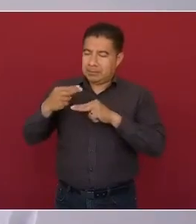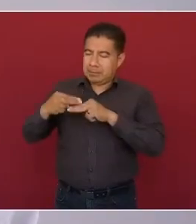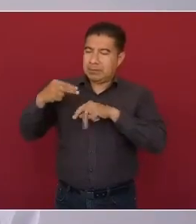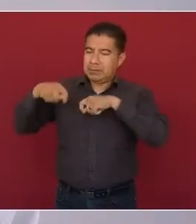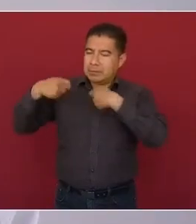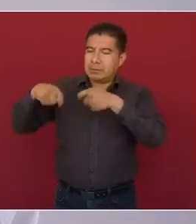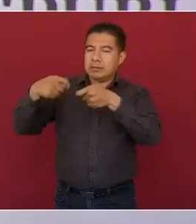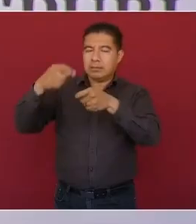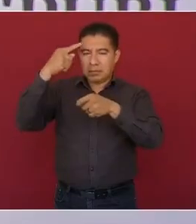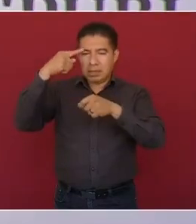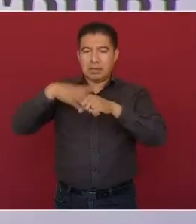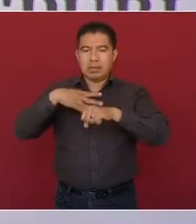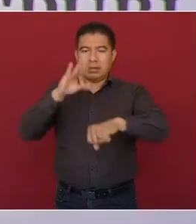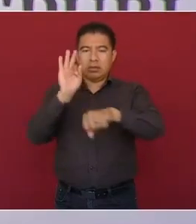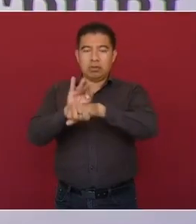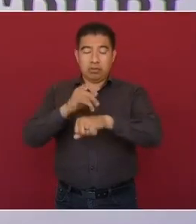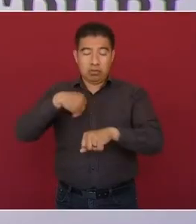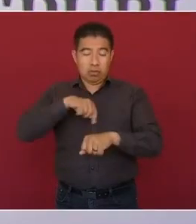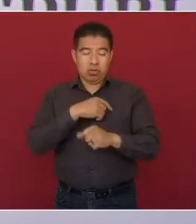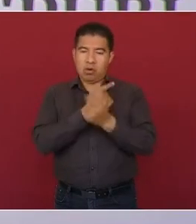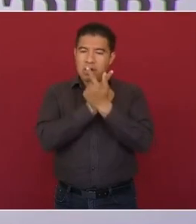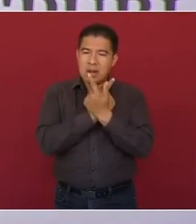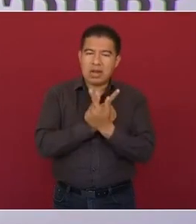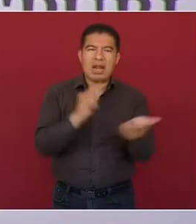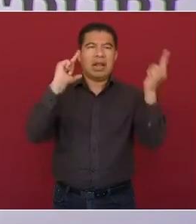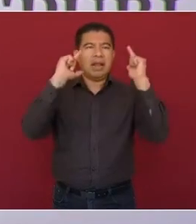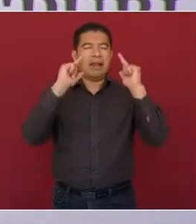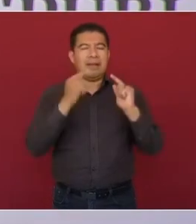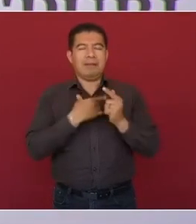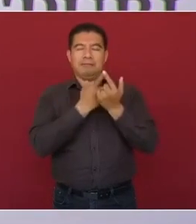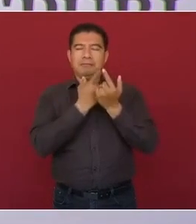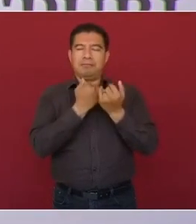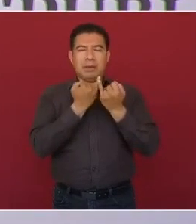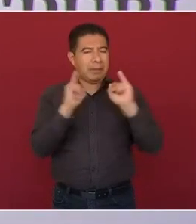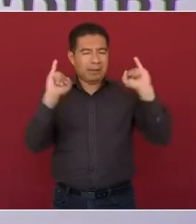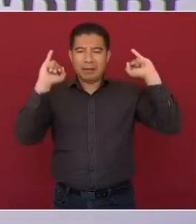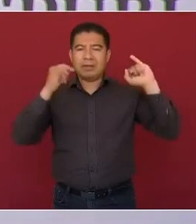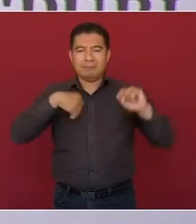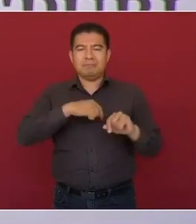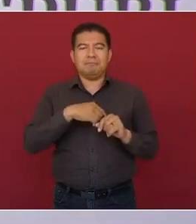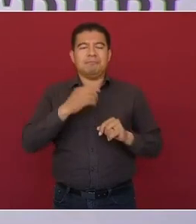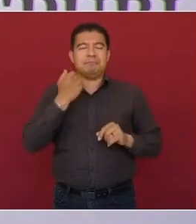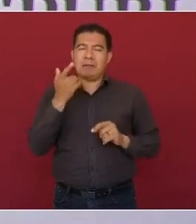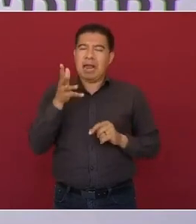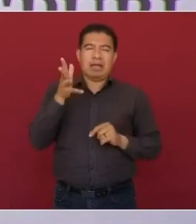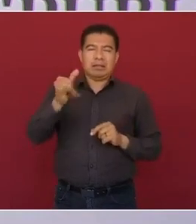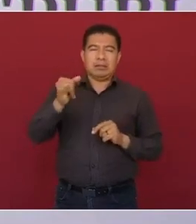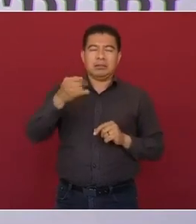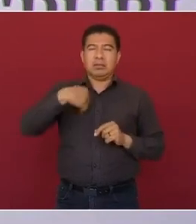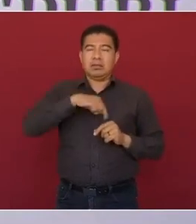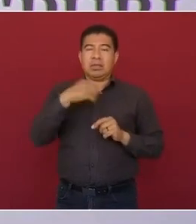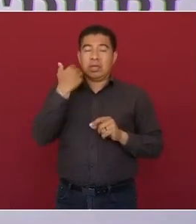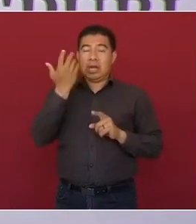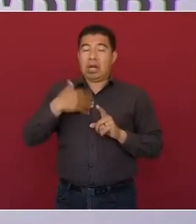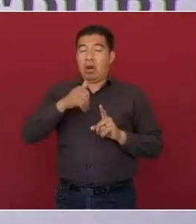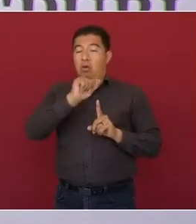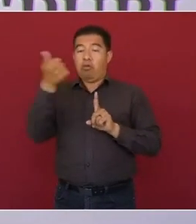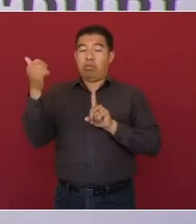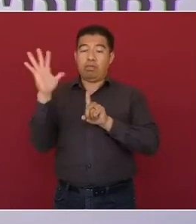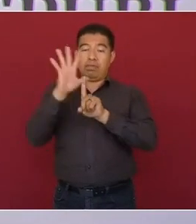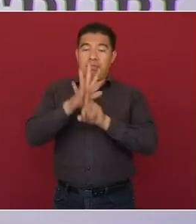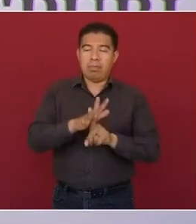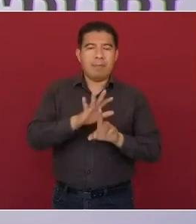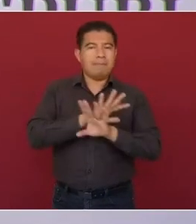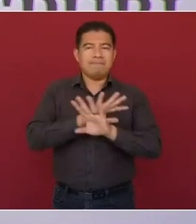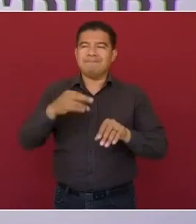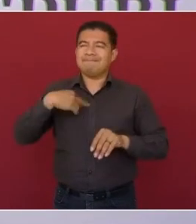soberano. No queremos ser colonia de ningún país extranjero. Con la refinería Olmeca en el puerto